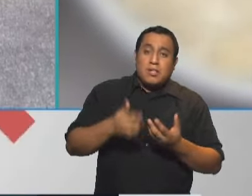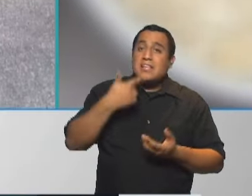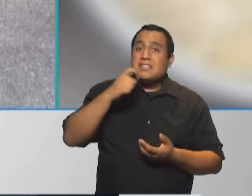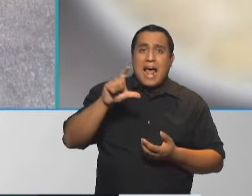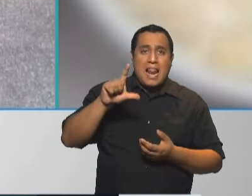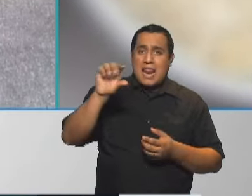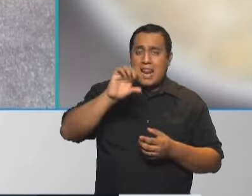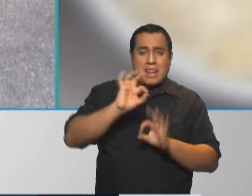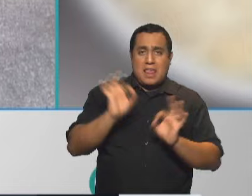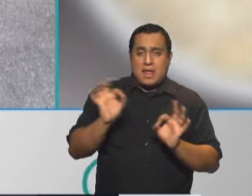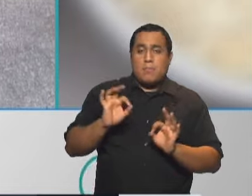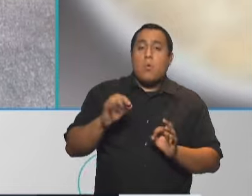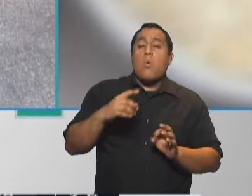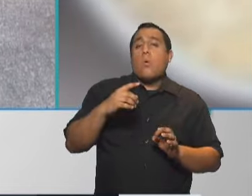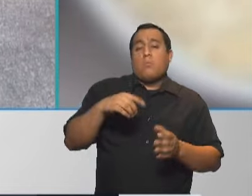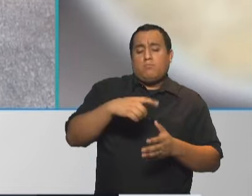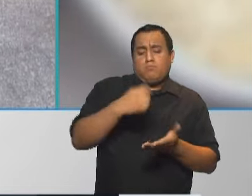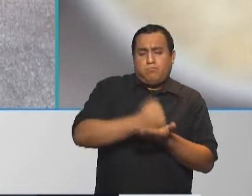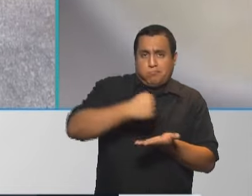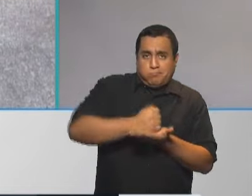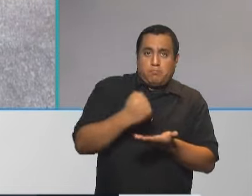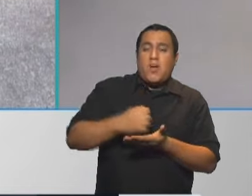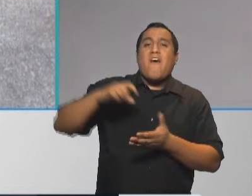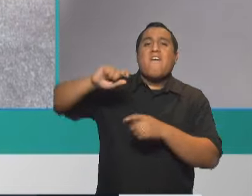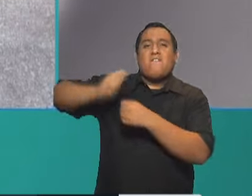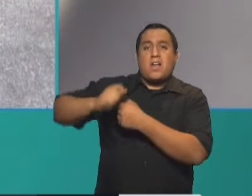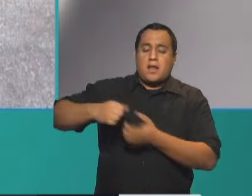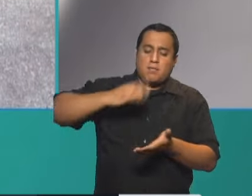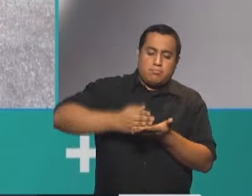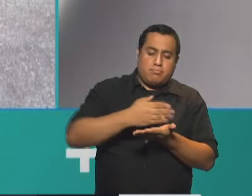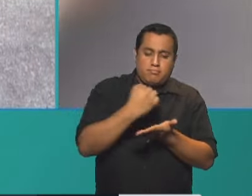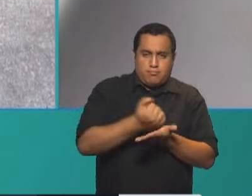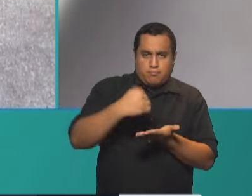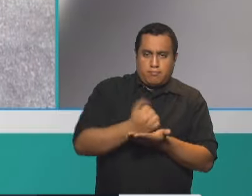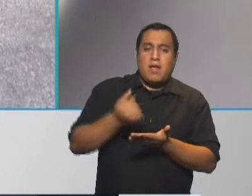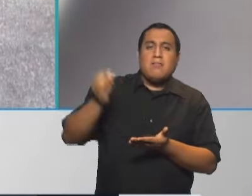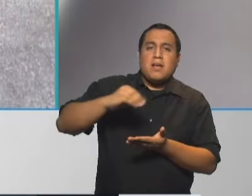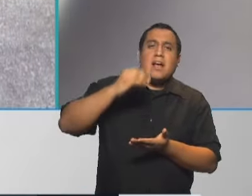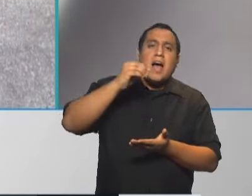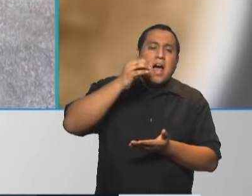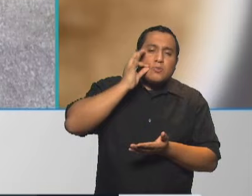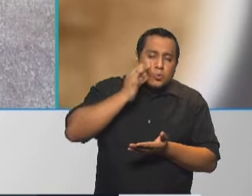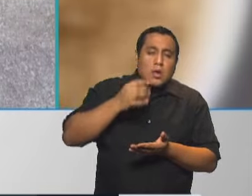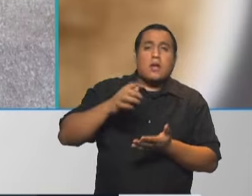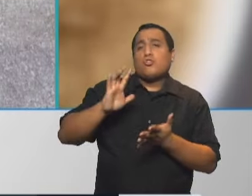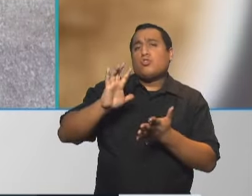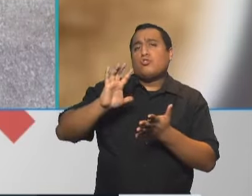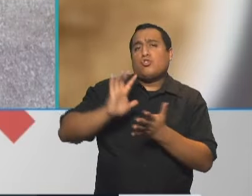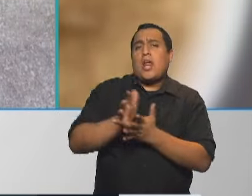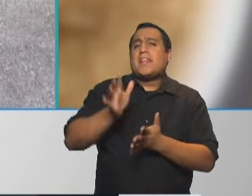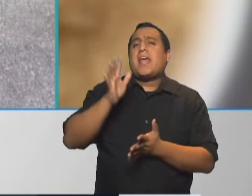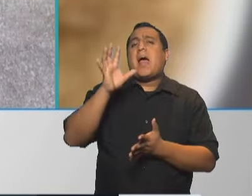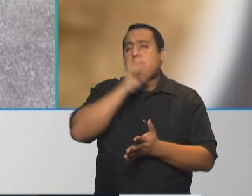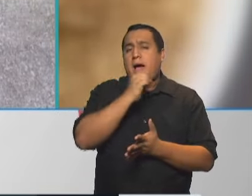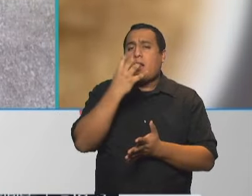procesamos con una banana por ejemplo y a eso le agregamos un poco de azúcar un poco de cacao amargo por ejemplo y